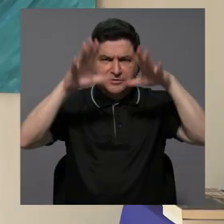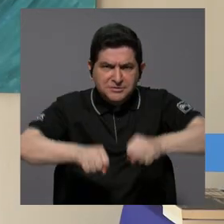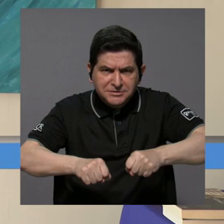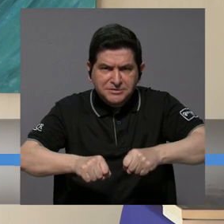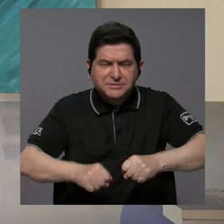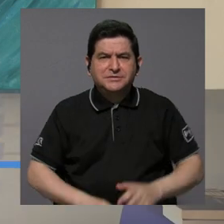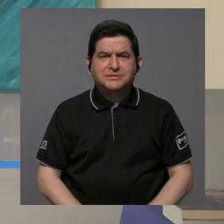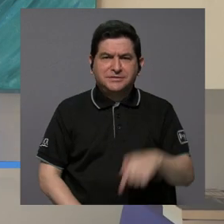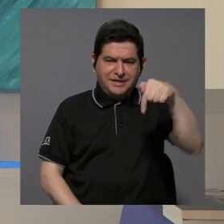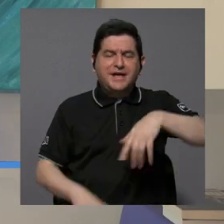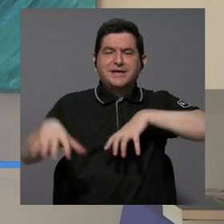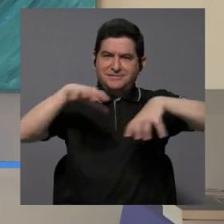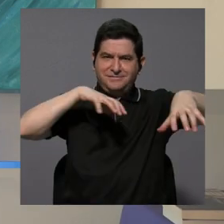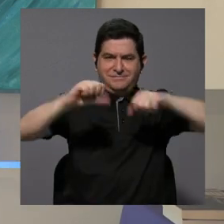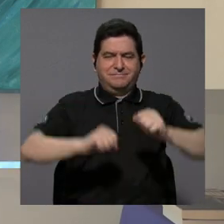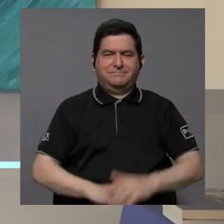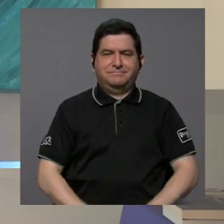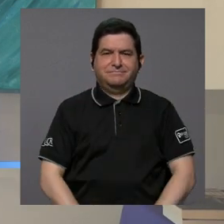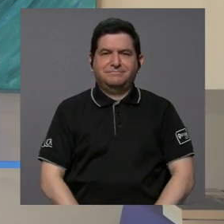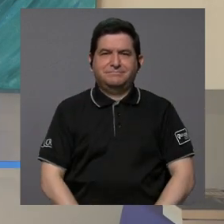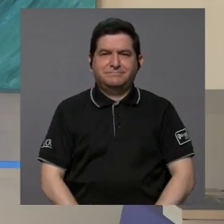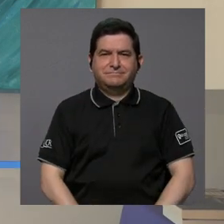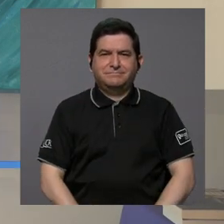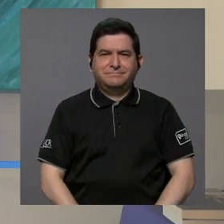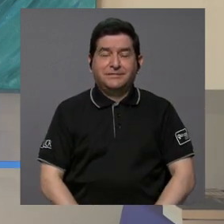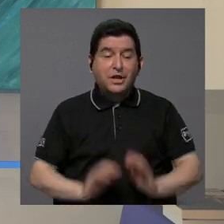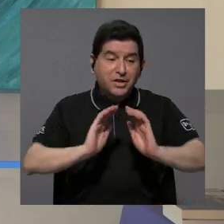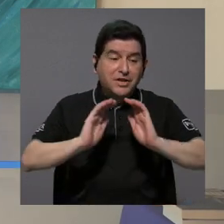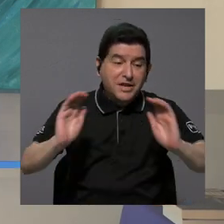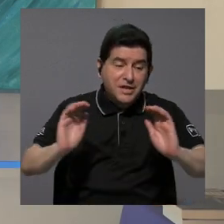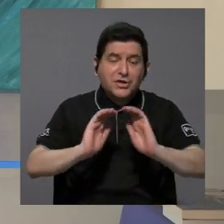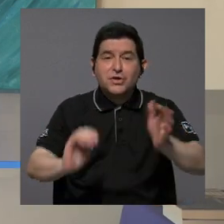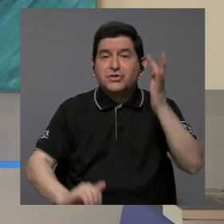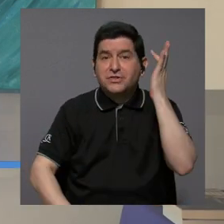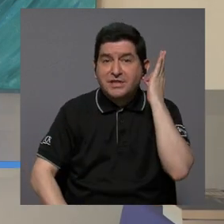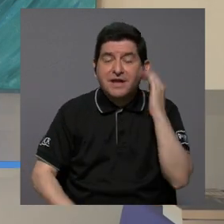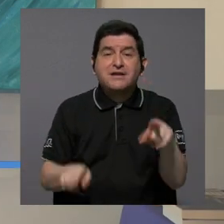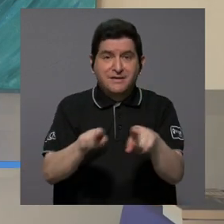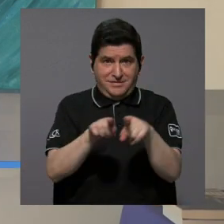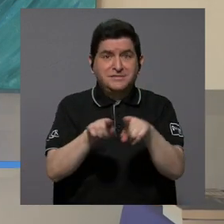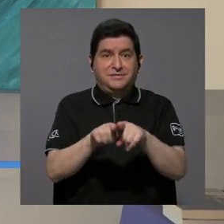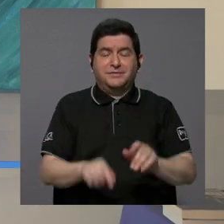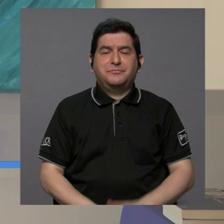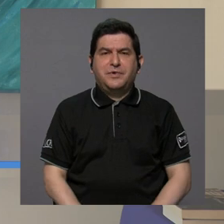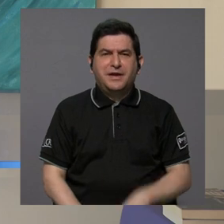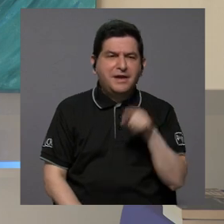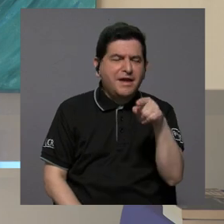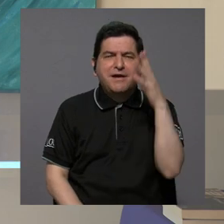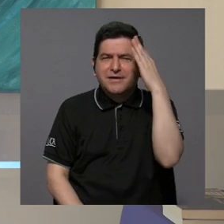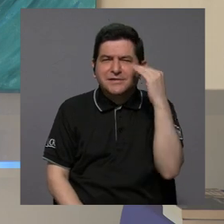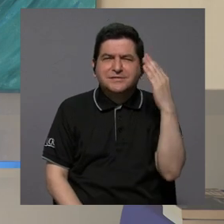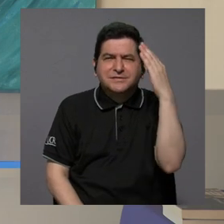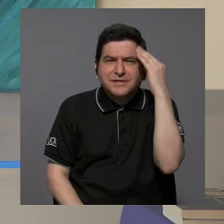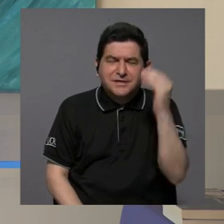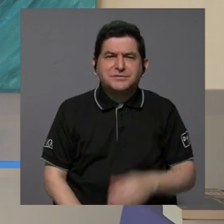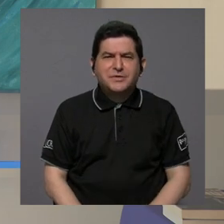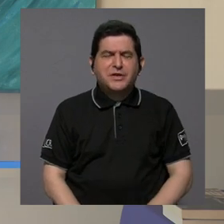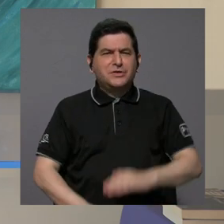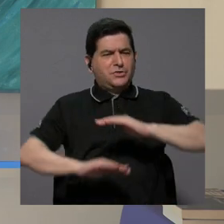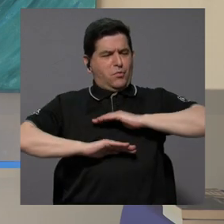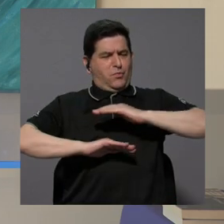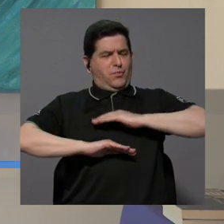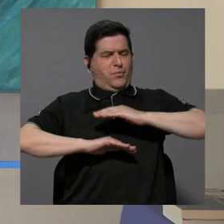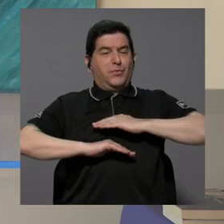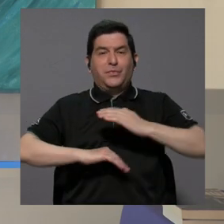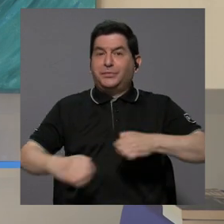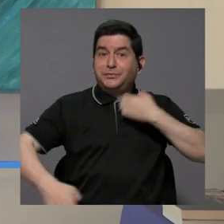actividad. Los niños, las niñas, además, exactamente. Eso ha sido una experiencia muy gratificante, muy